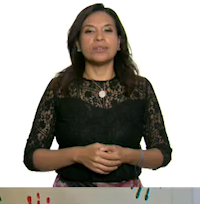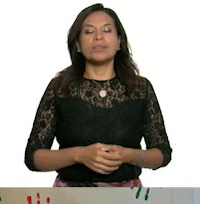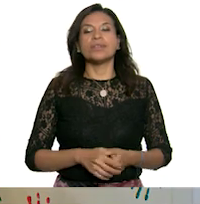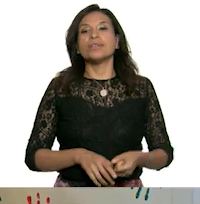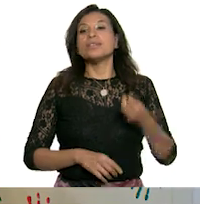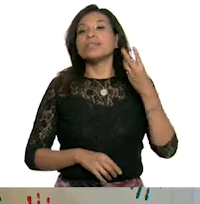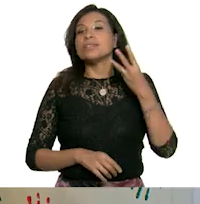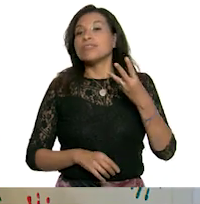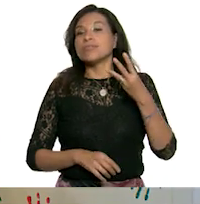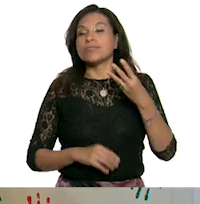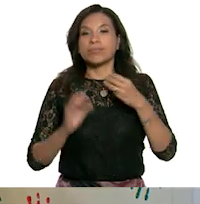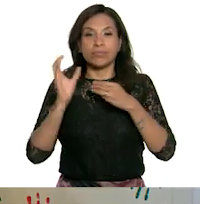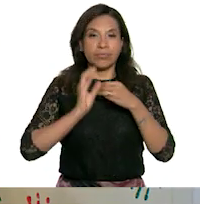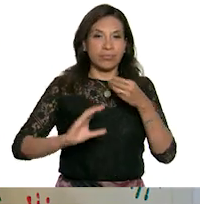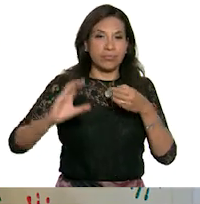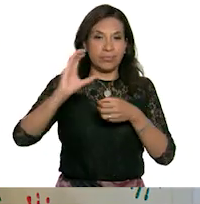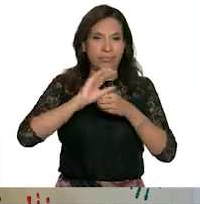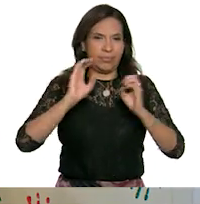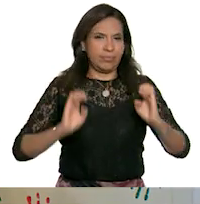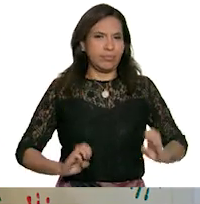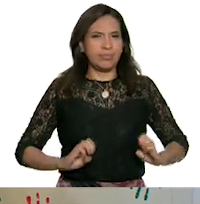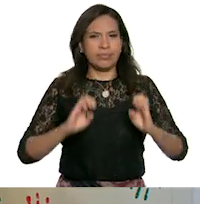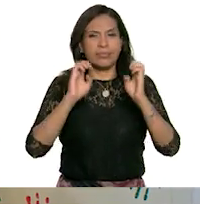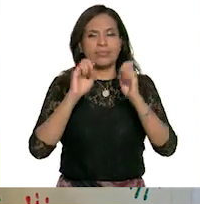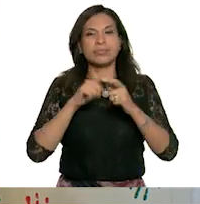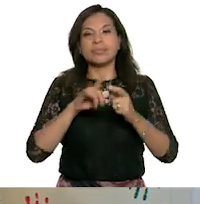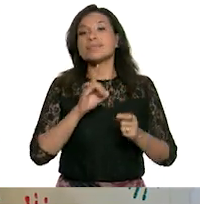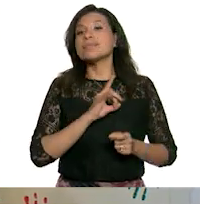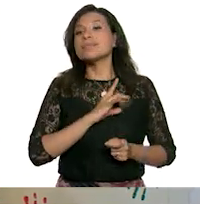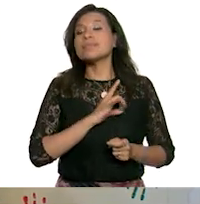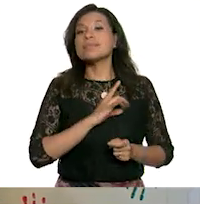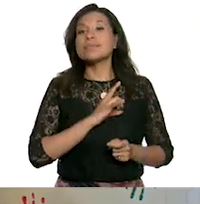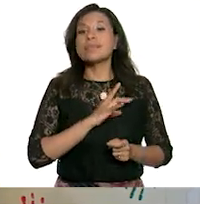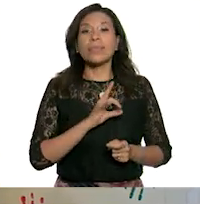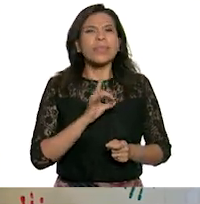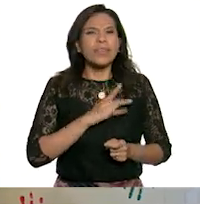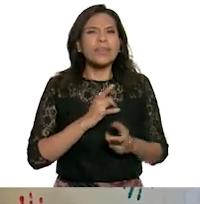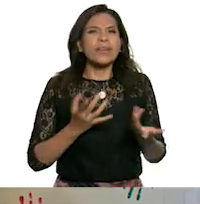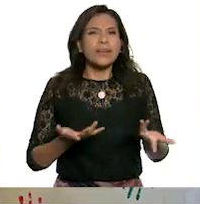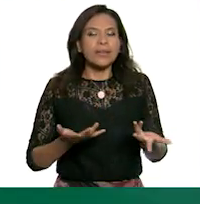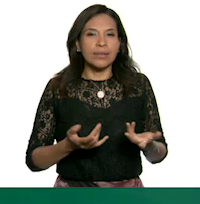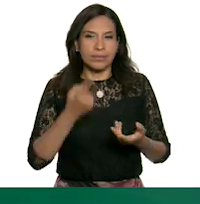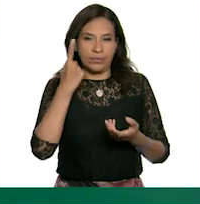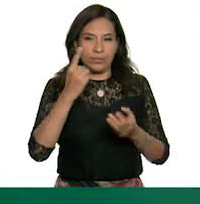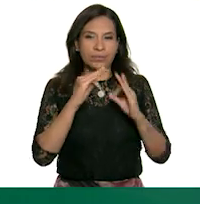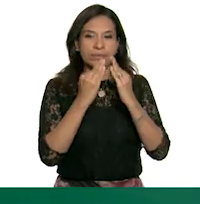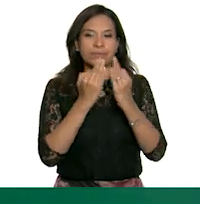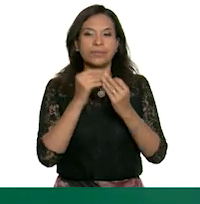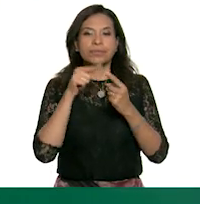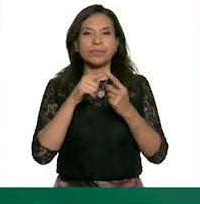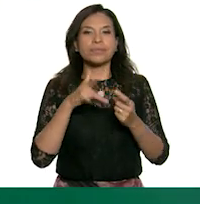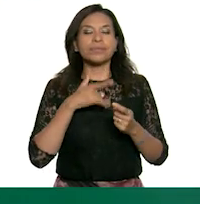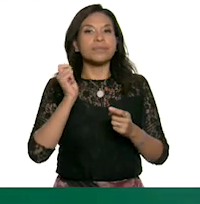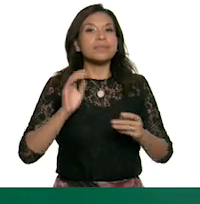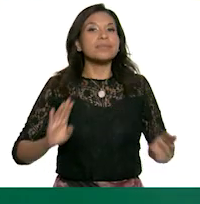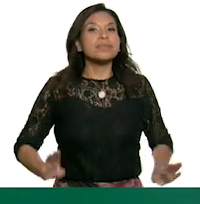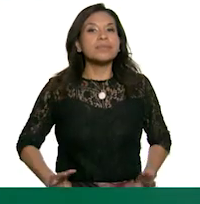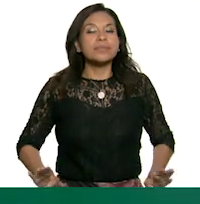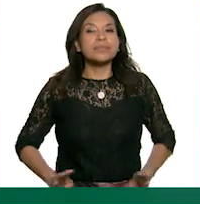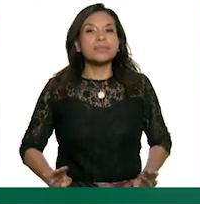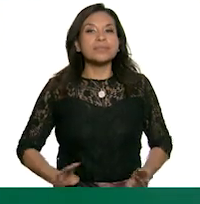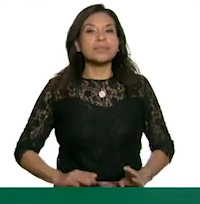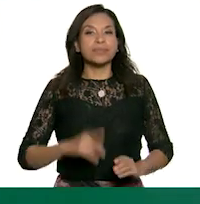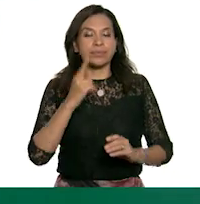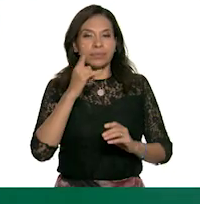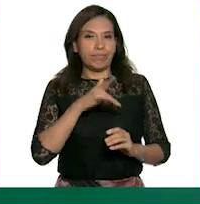El tercer piso de nuestra torre sería el miedo El miedo es una emoción que se caracteriza por